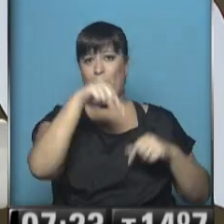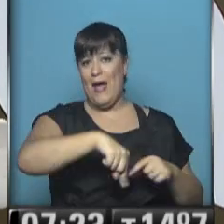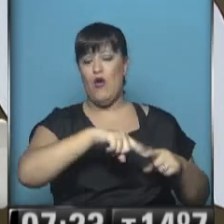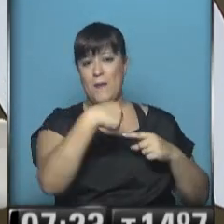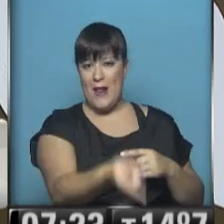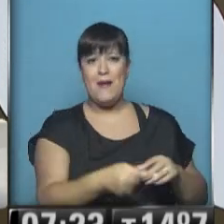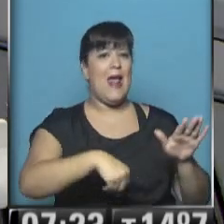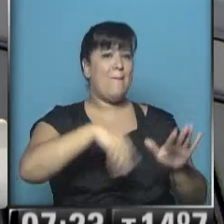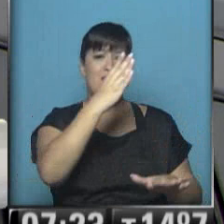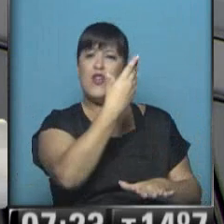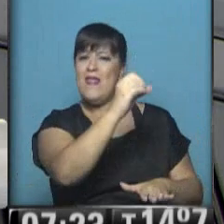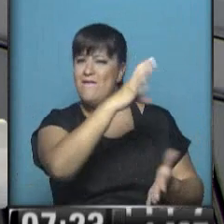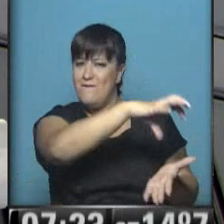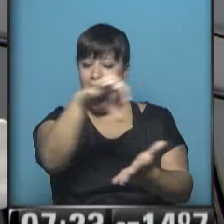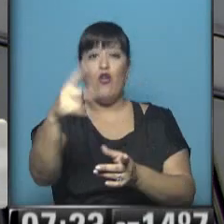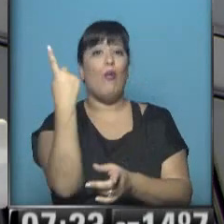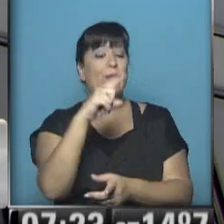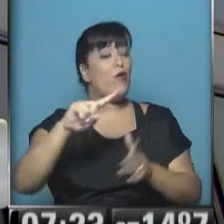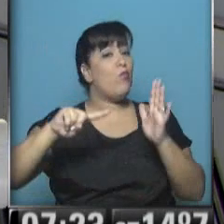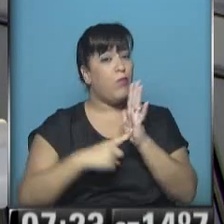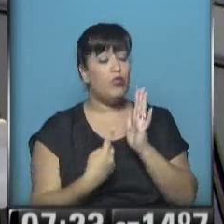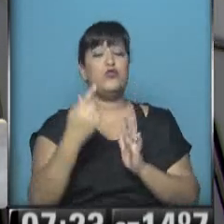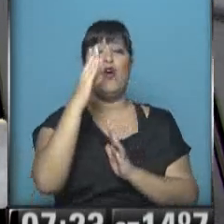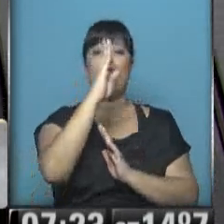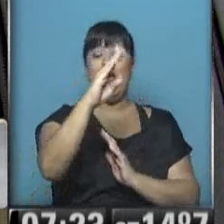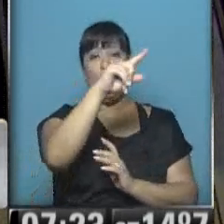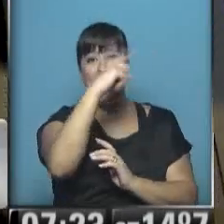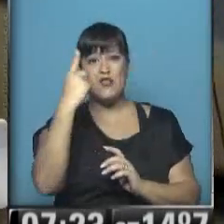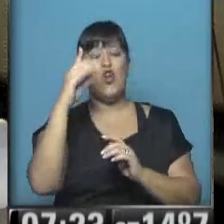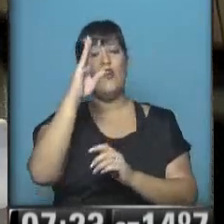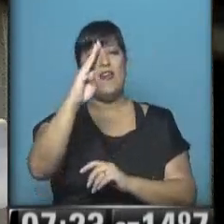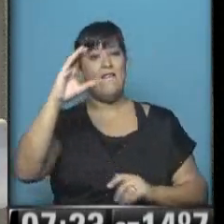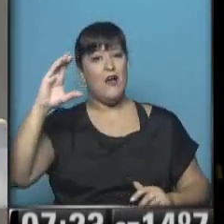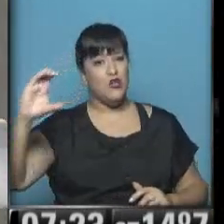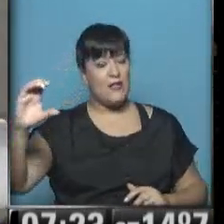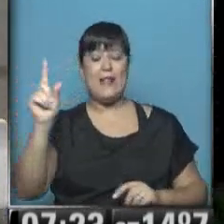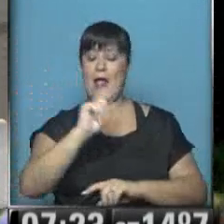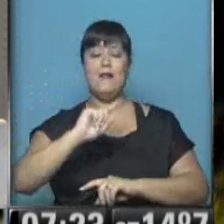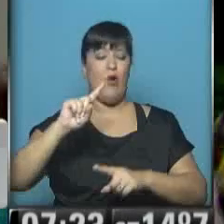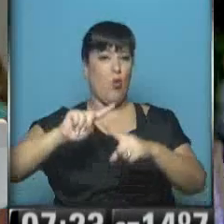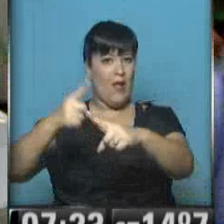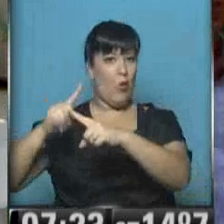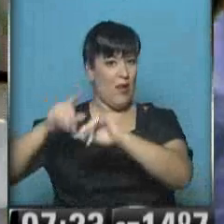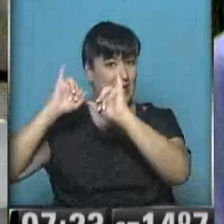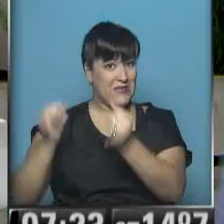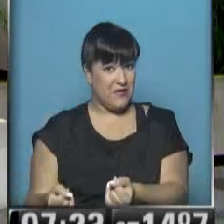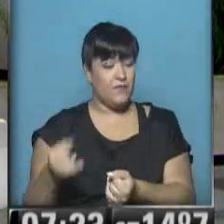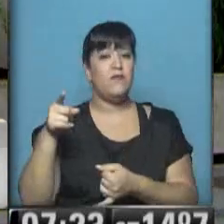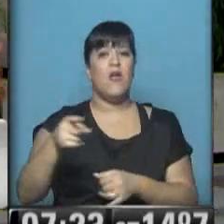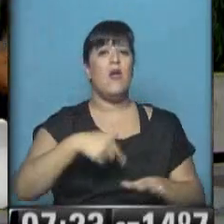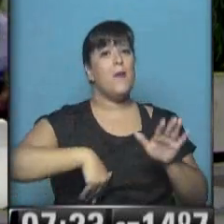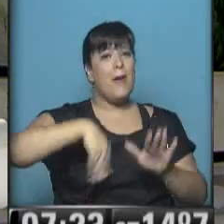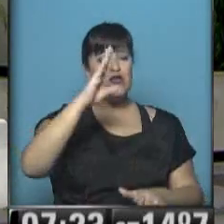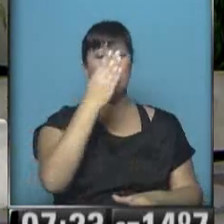en la mayoría de las entidades. No así, como decía Lourdes, en el Banco Nación y en el Banco Central. La mayoría de las entidades entonces